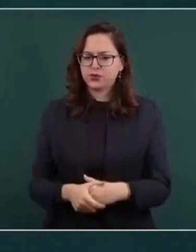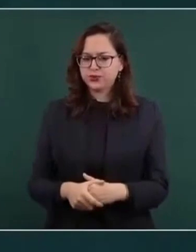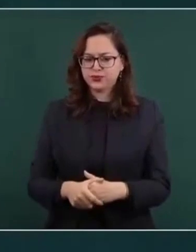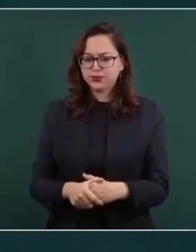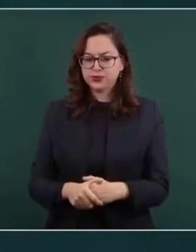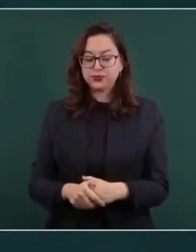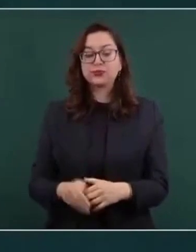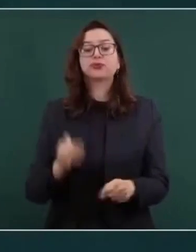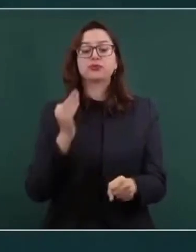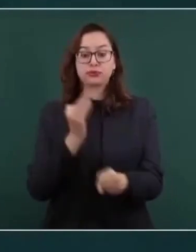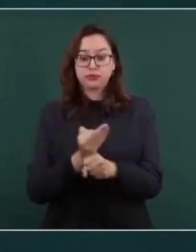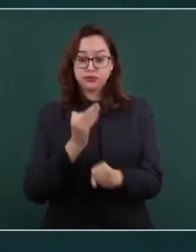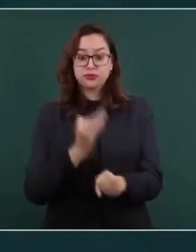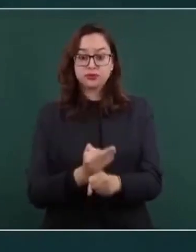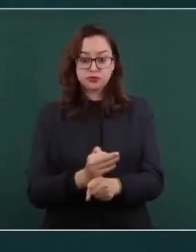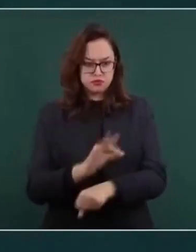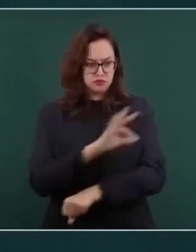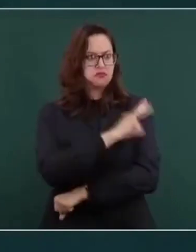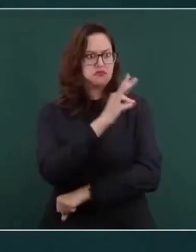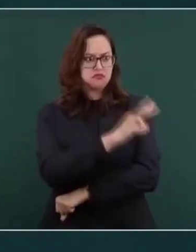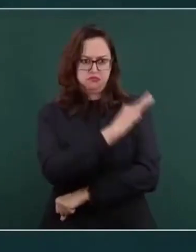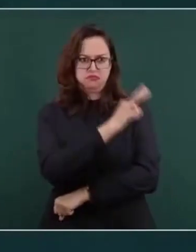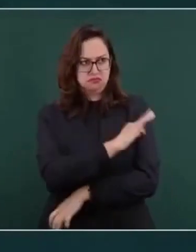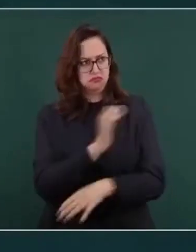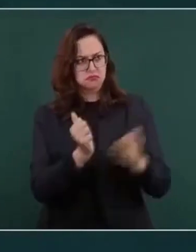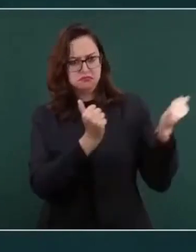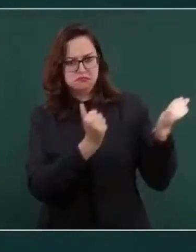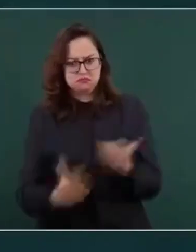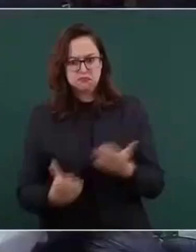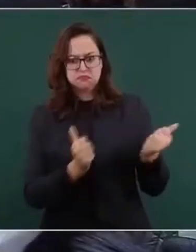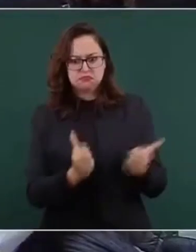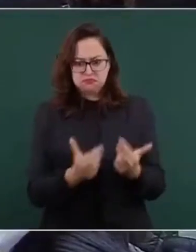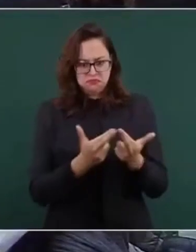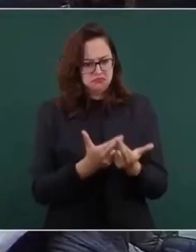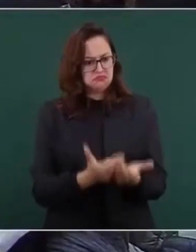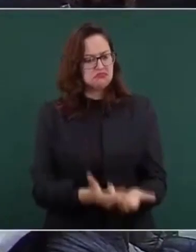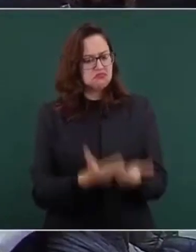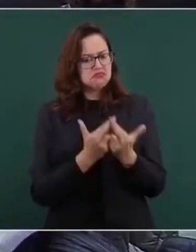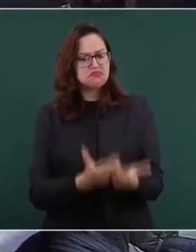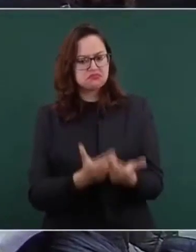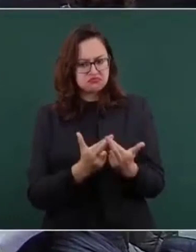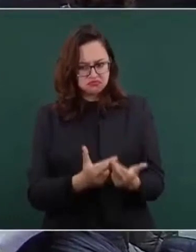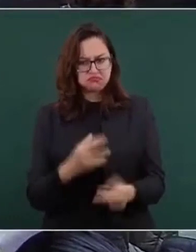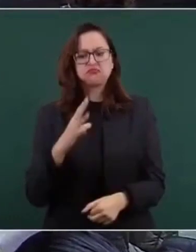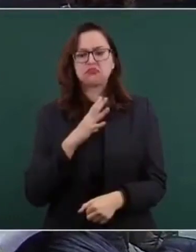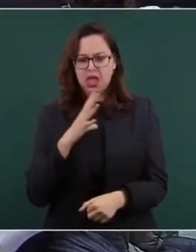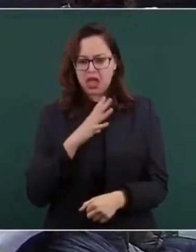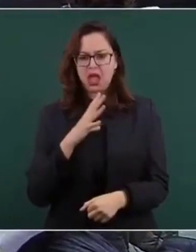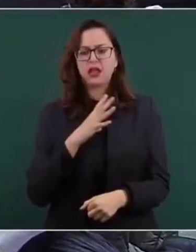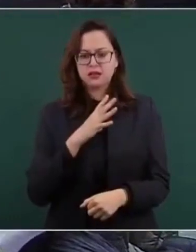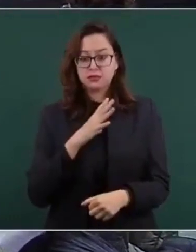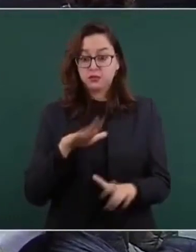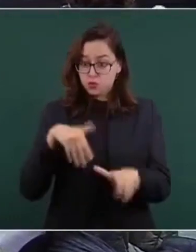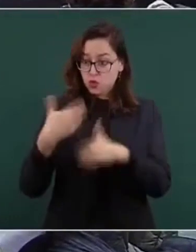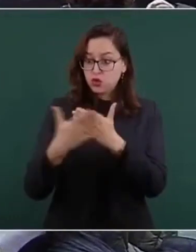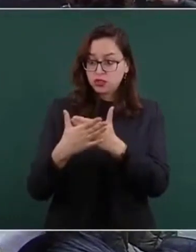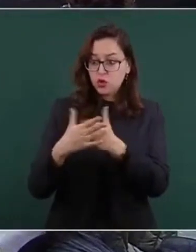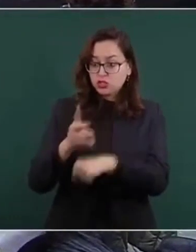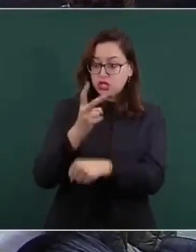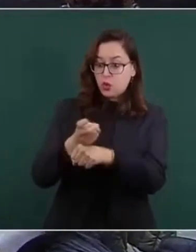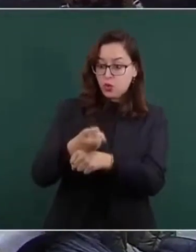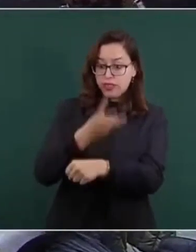reforzar, o para todo el plan de reforzamiento.